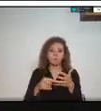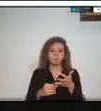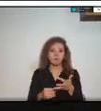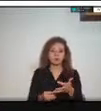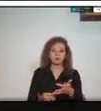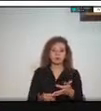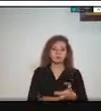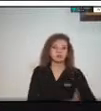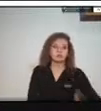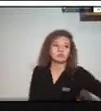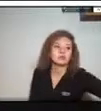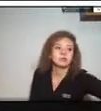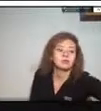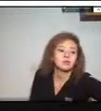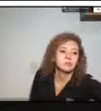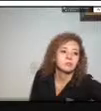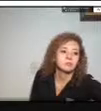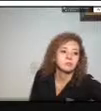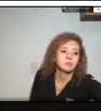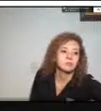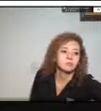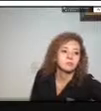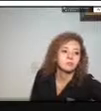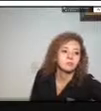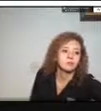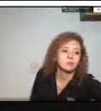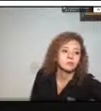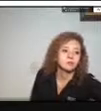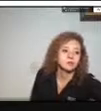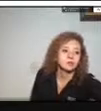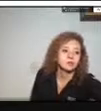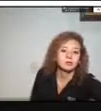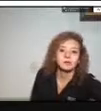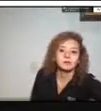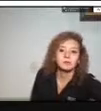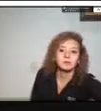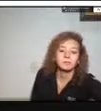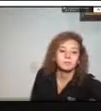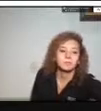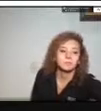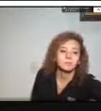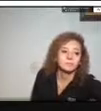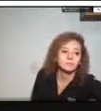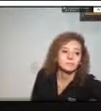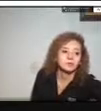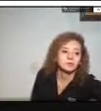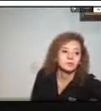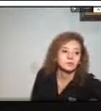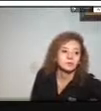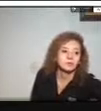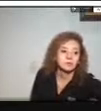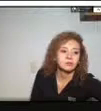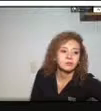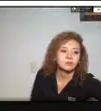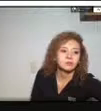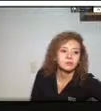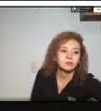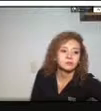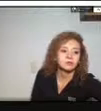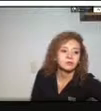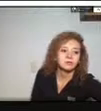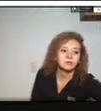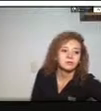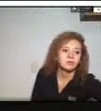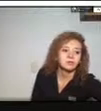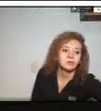ejercicios que son pues el tener por un lado la maquinaria y la